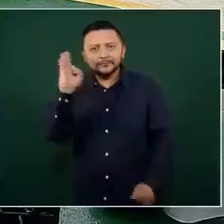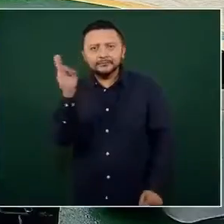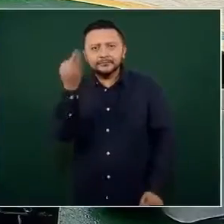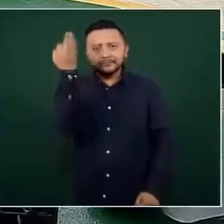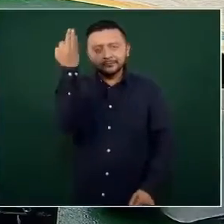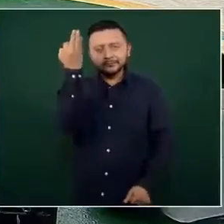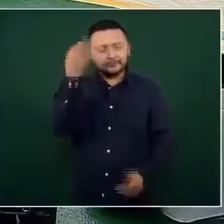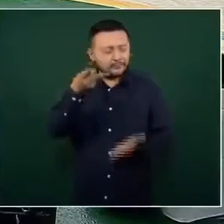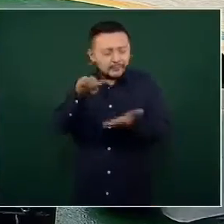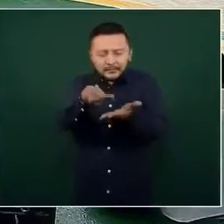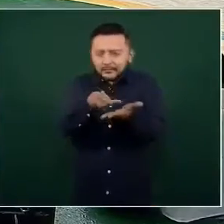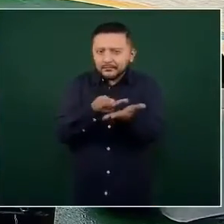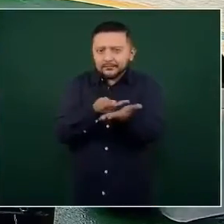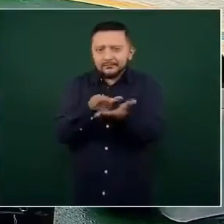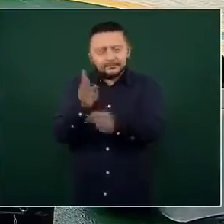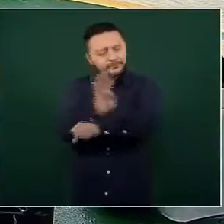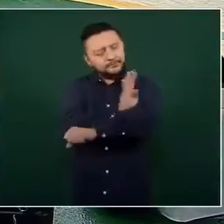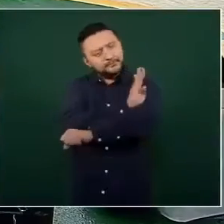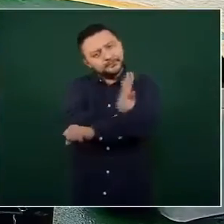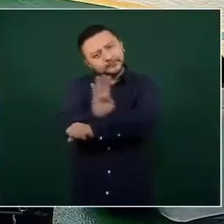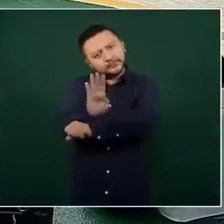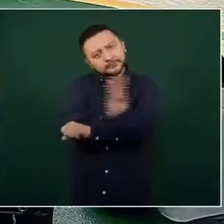los programas de bienestar.